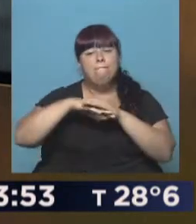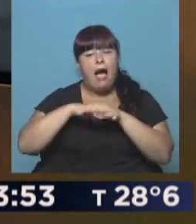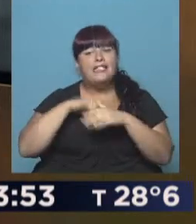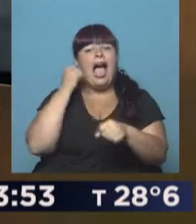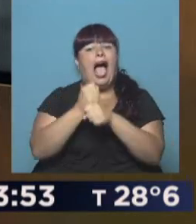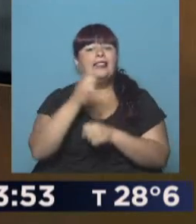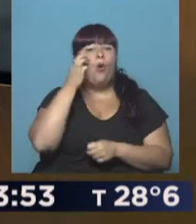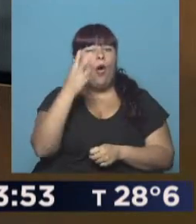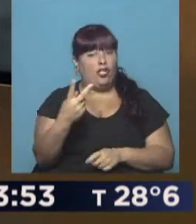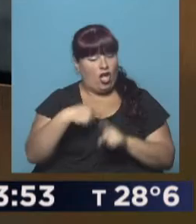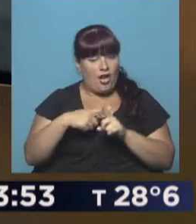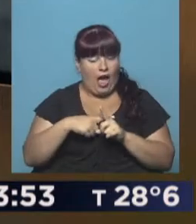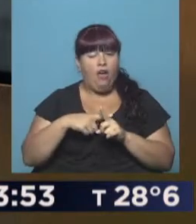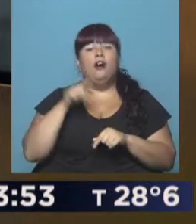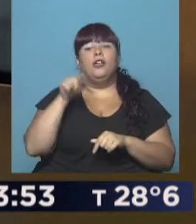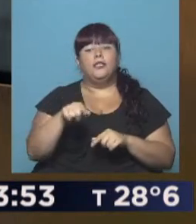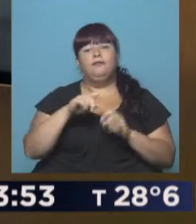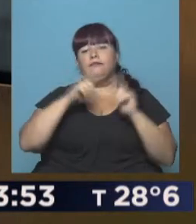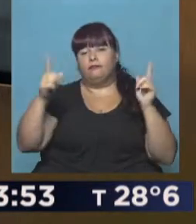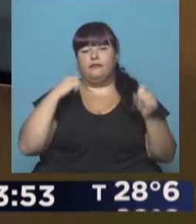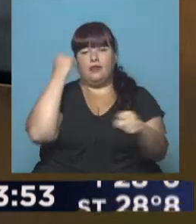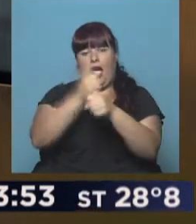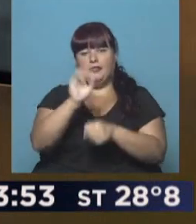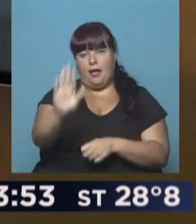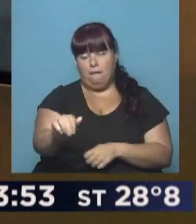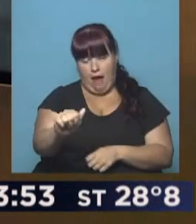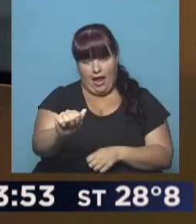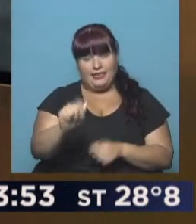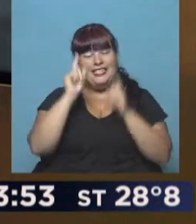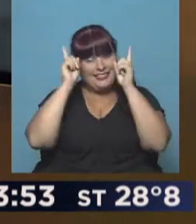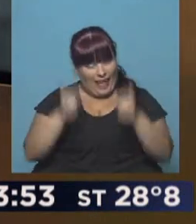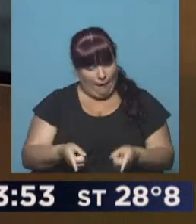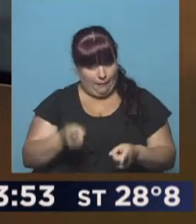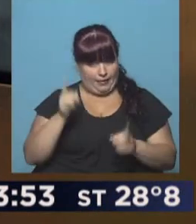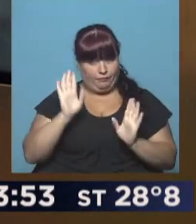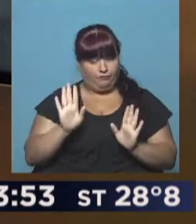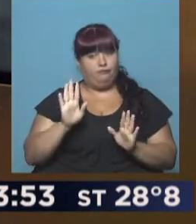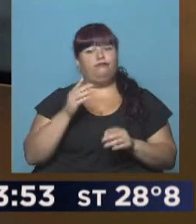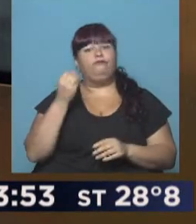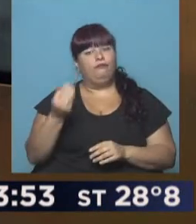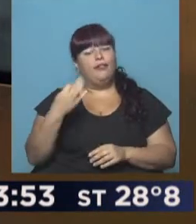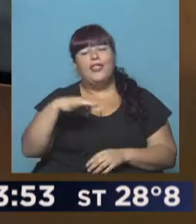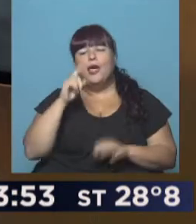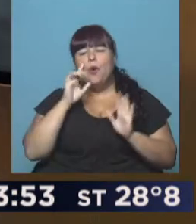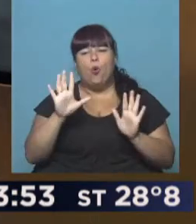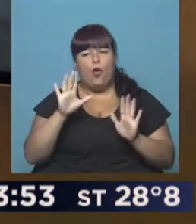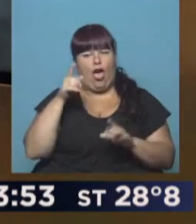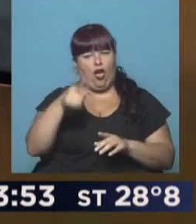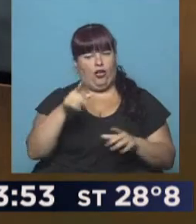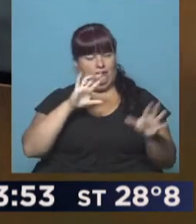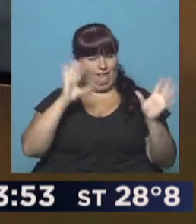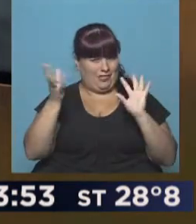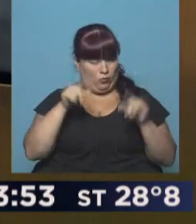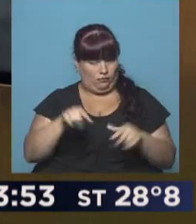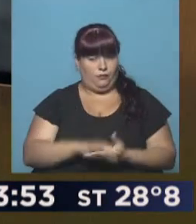hasta 42 y esto va a durar hasta el martes inclusive, de modo que hay que cuidarse de esta situación.